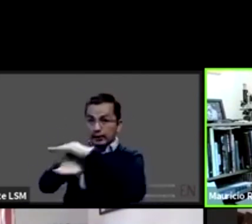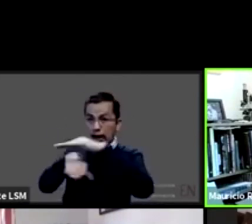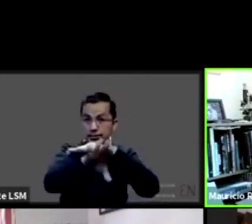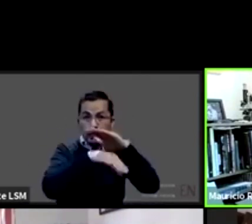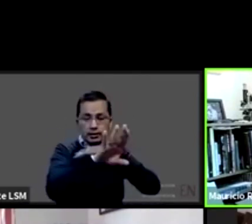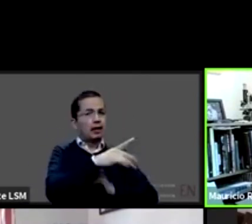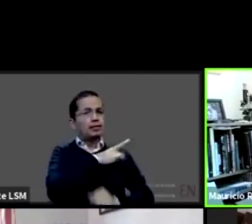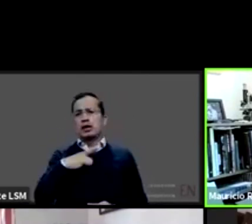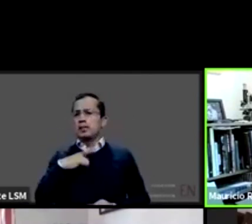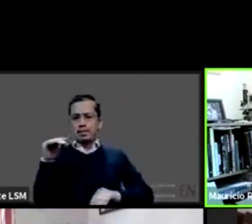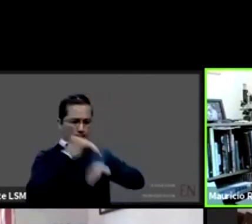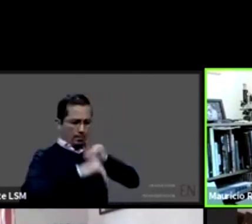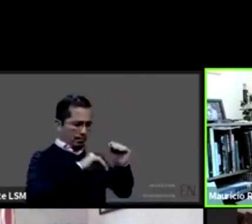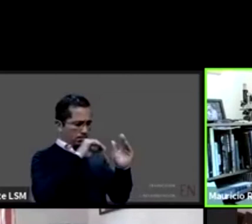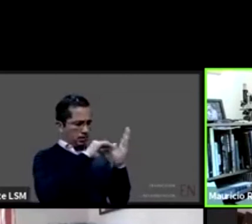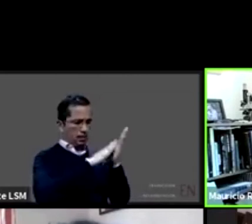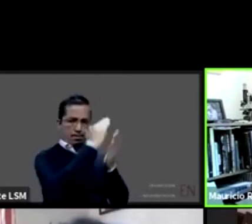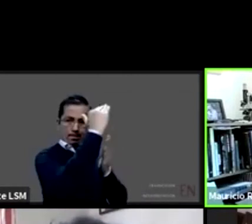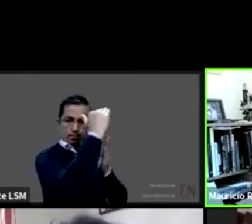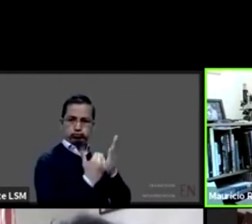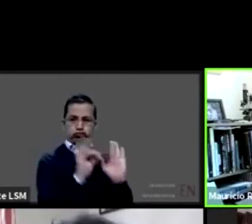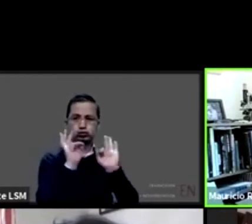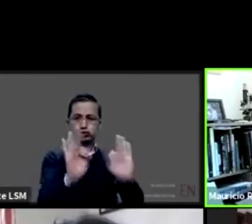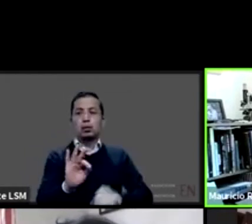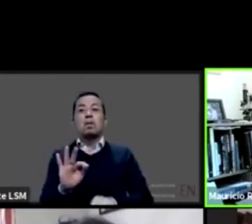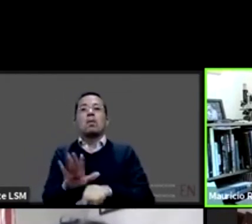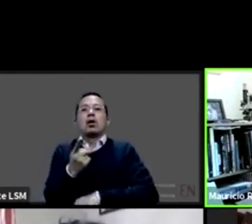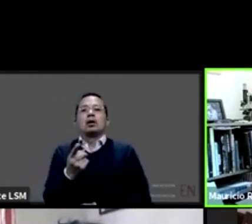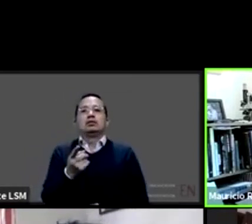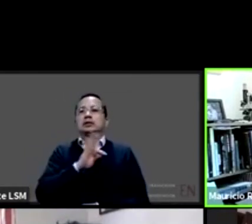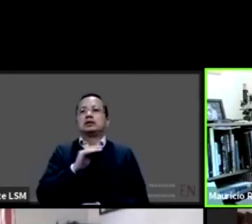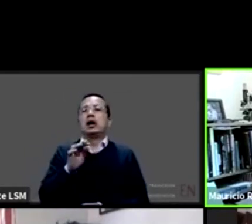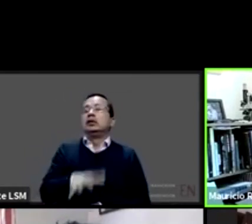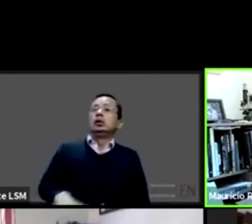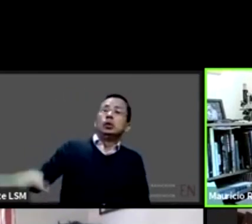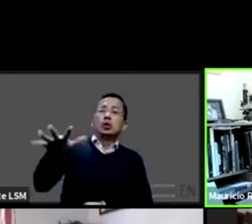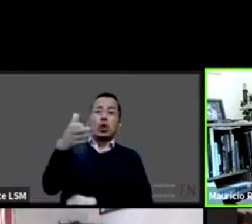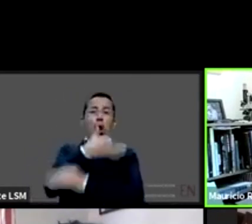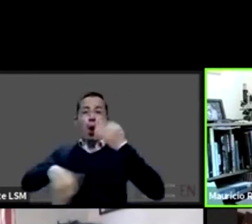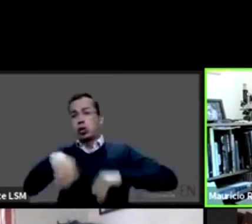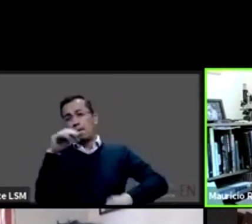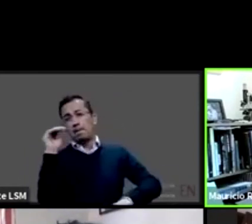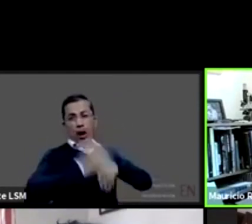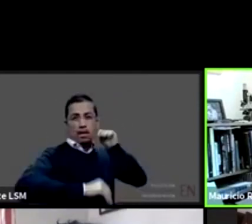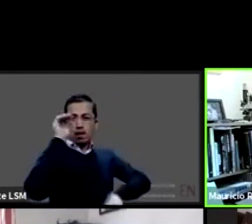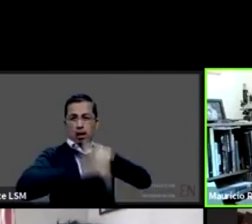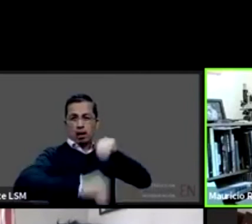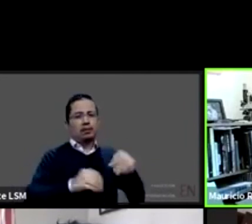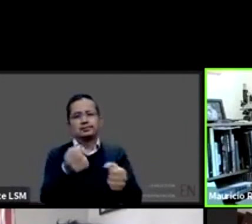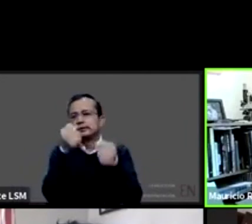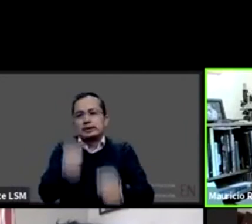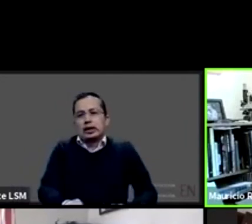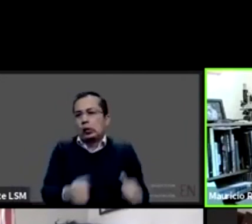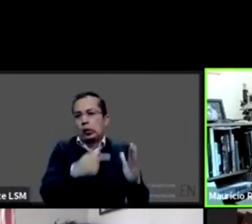saturar al sistema. Si de pronto al sistema le empiezas a pedir más información, lo más probable es que empiece a entrarte información